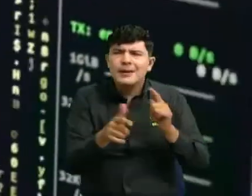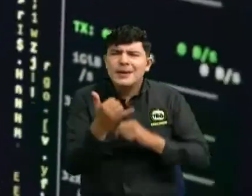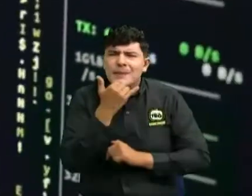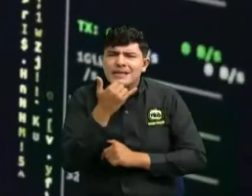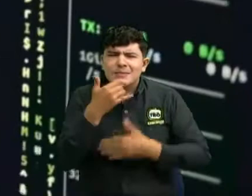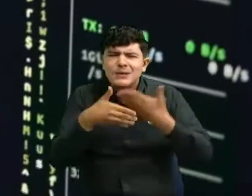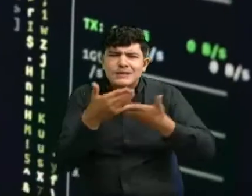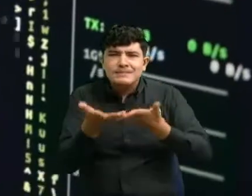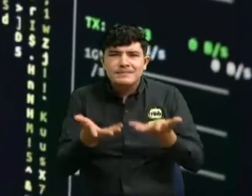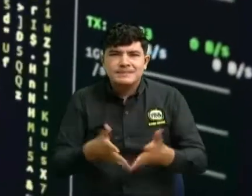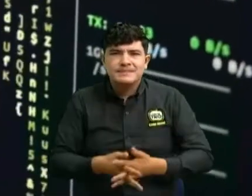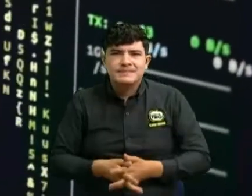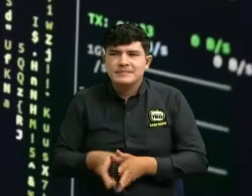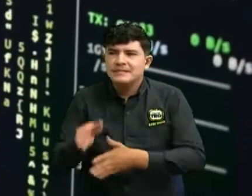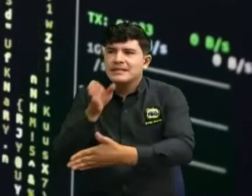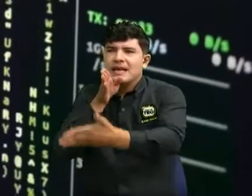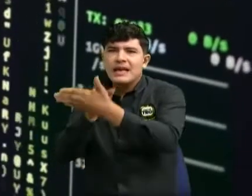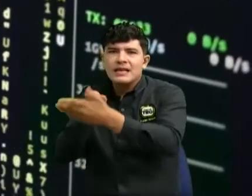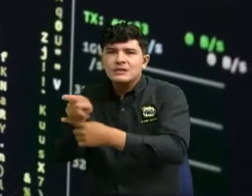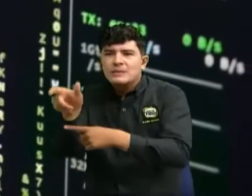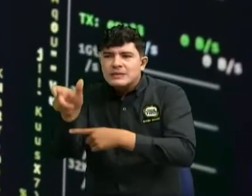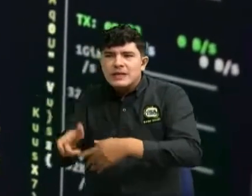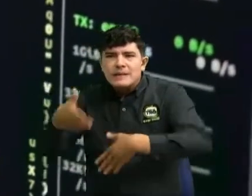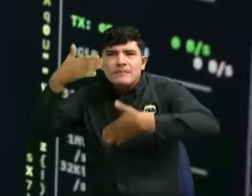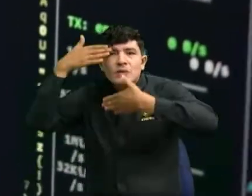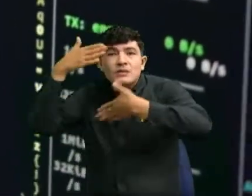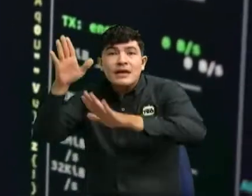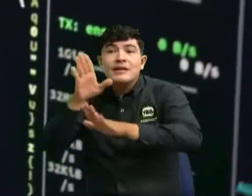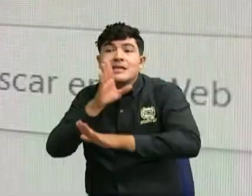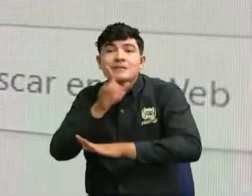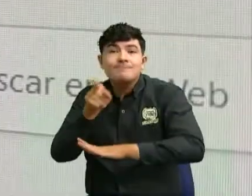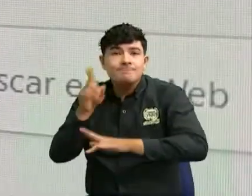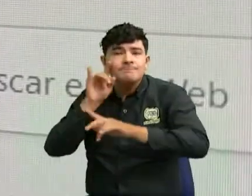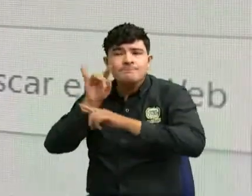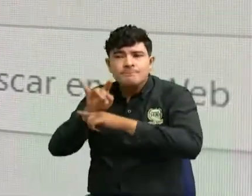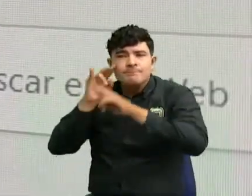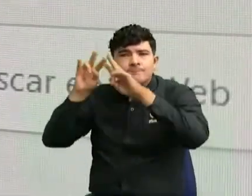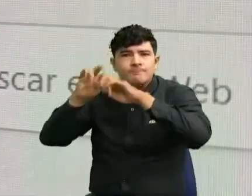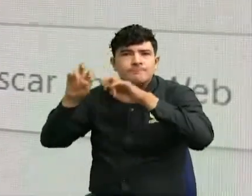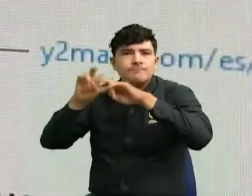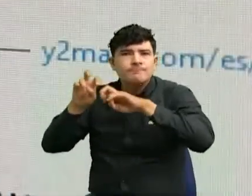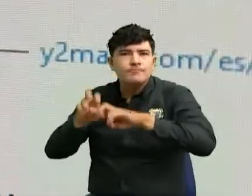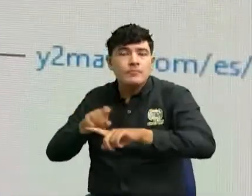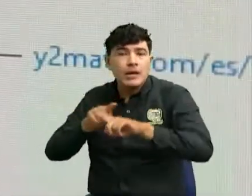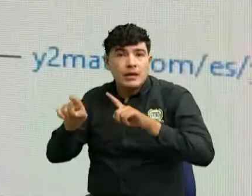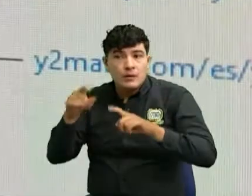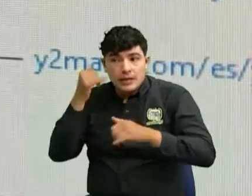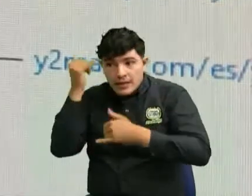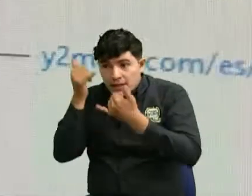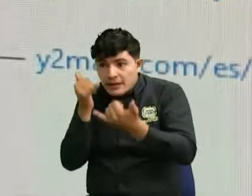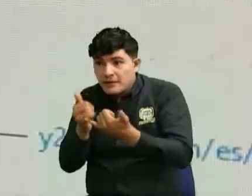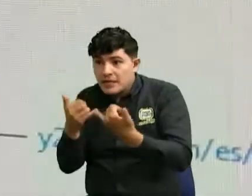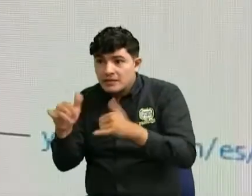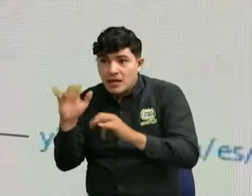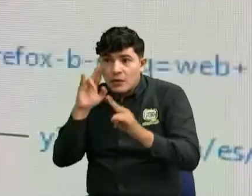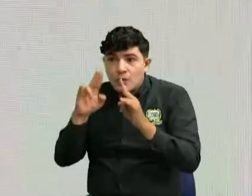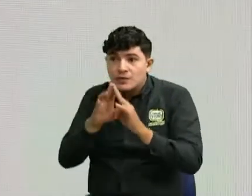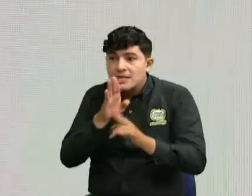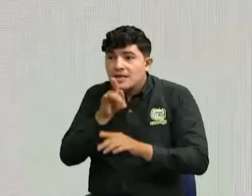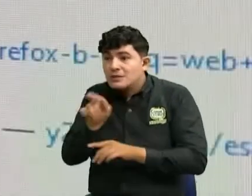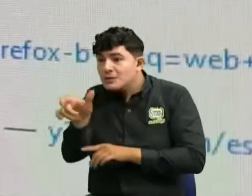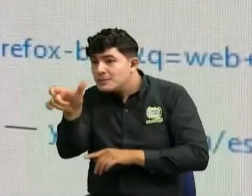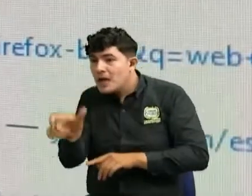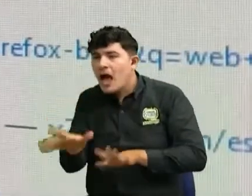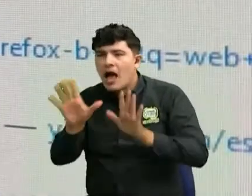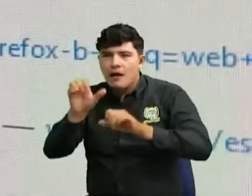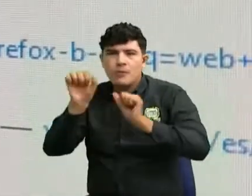va a ser contra una persona indeterminada y se le hará el seguimiento y si se aboca conocimiento digamos de parte de la fiscalía